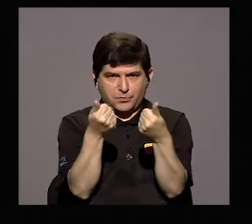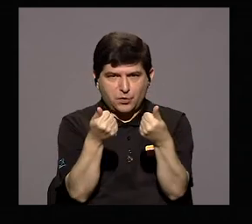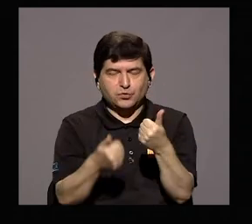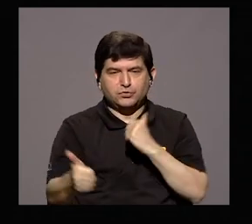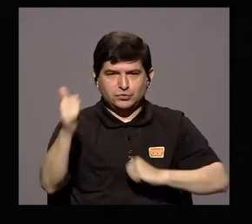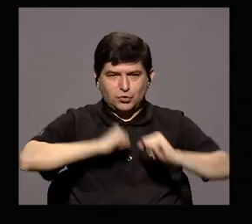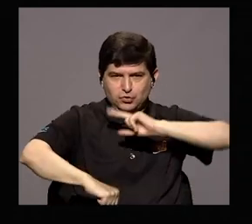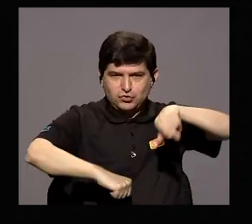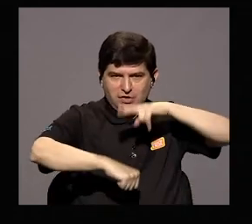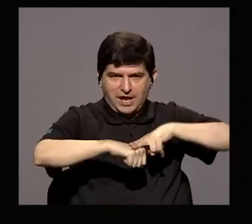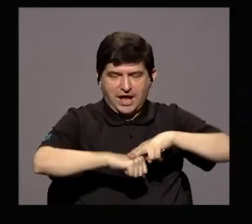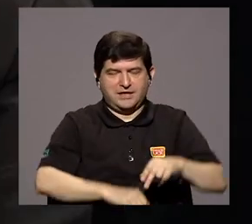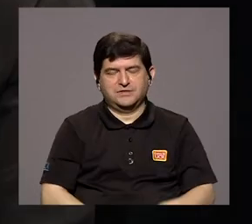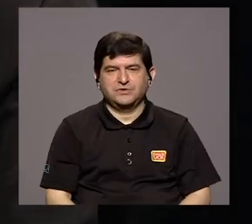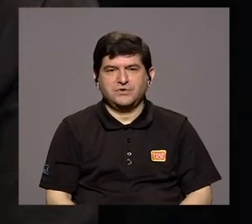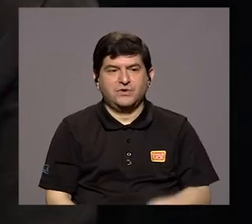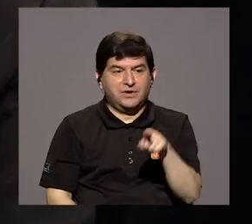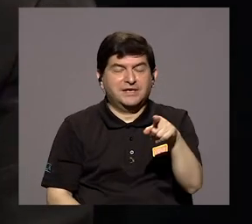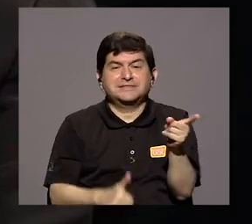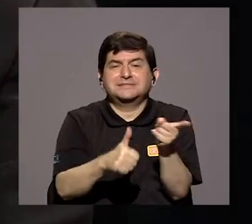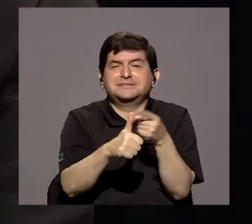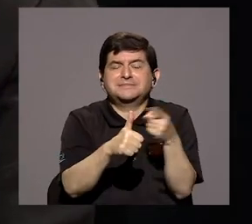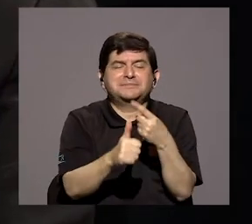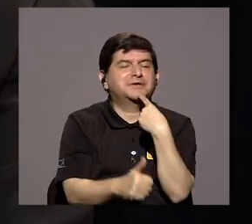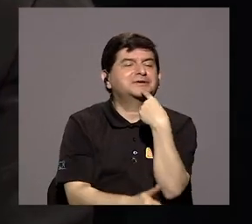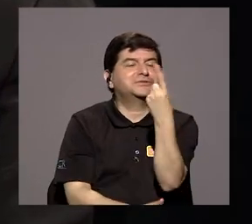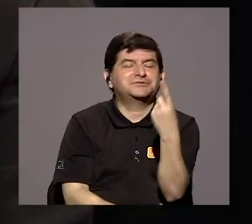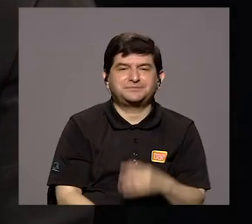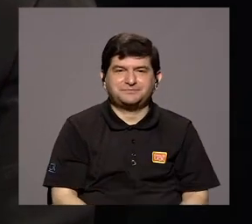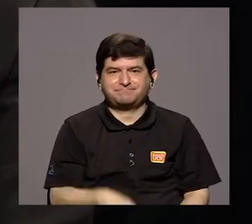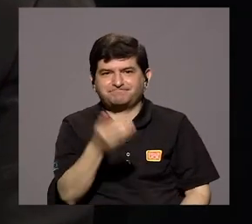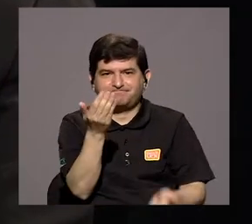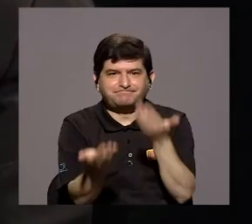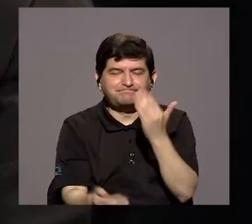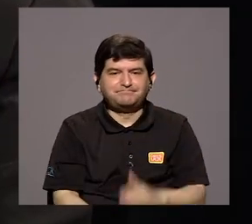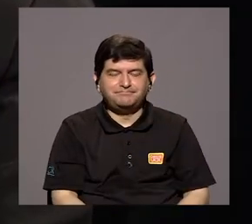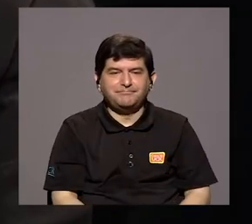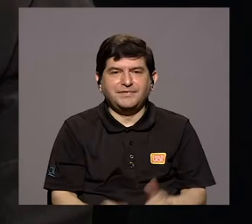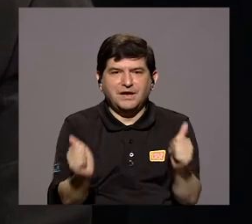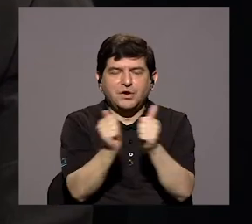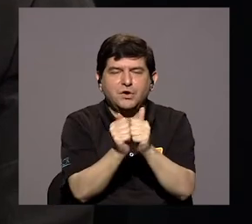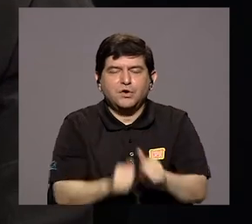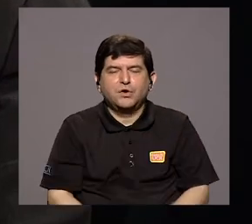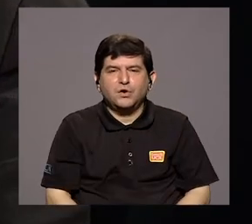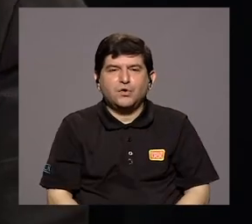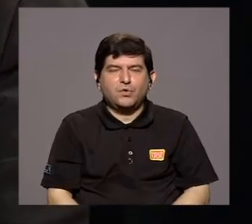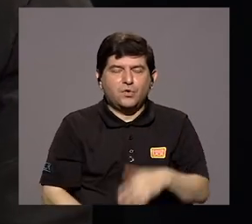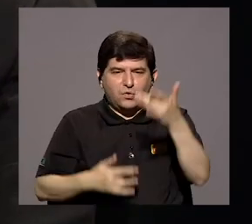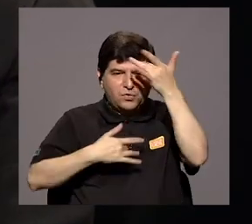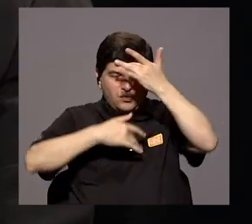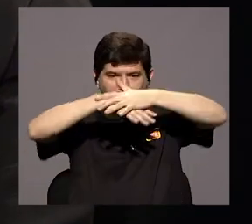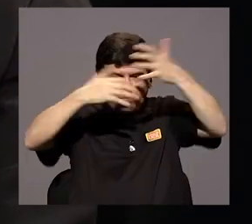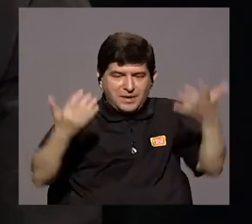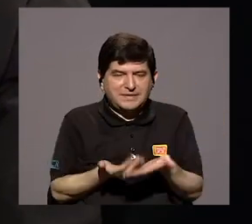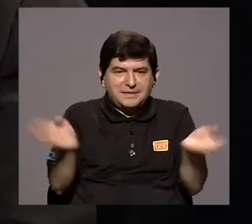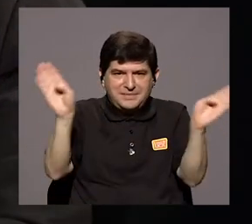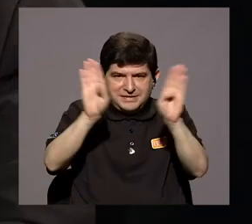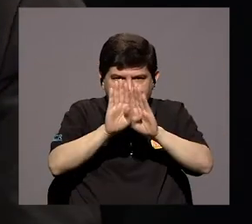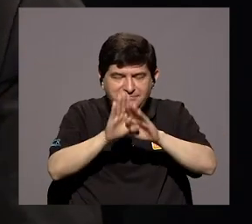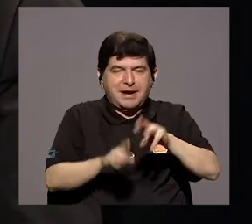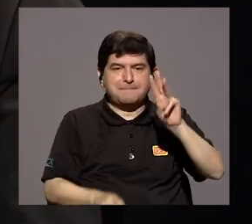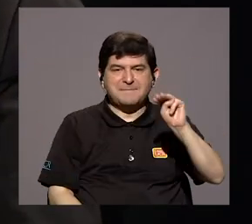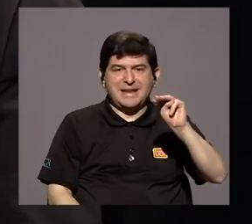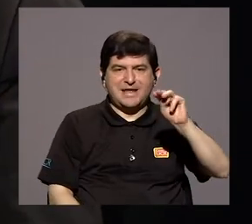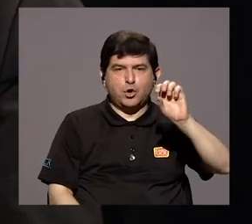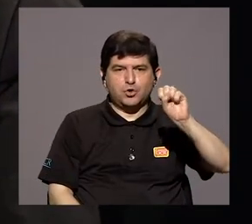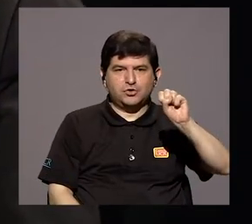Teatro Nacional y Melico Salazar, que fue uno de los primeros que se anunció cuando se inició la pandemia, cerraron y ahorita ya estamos ya en